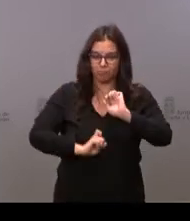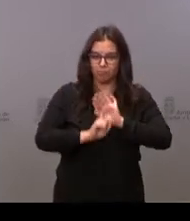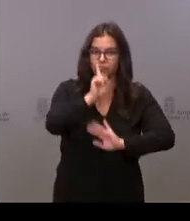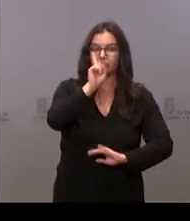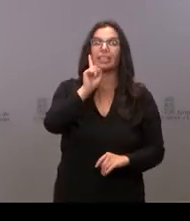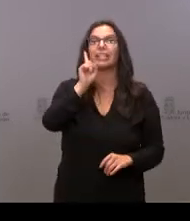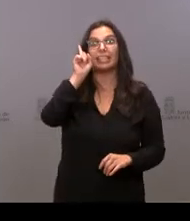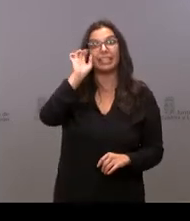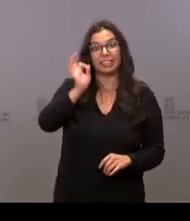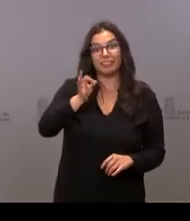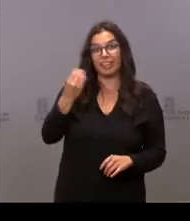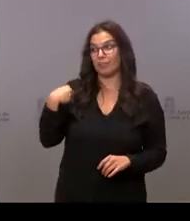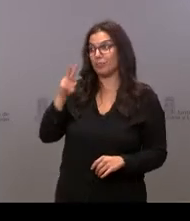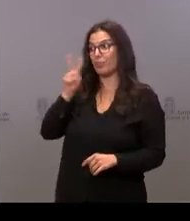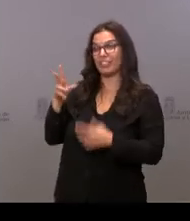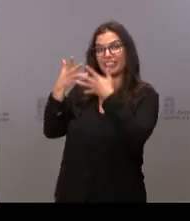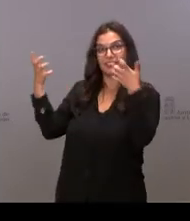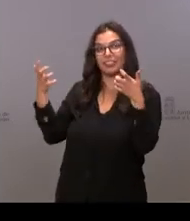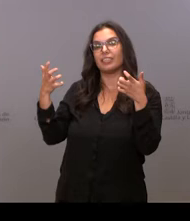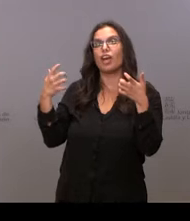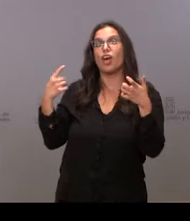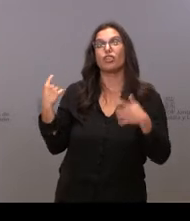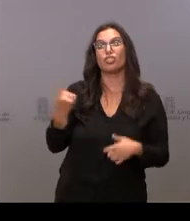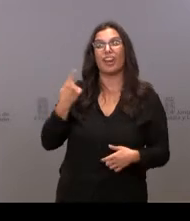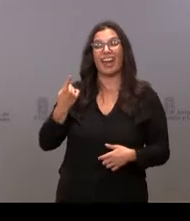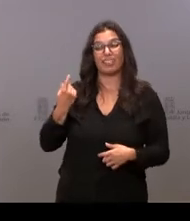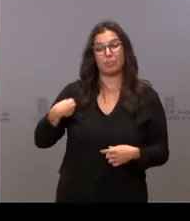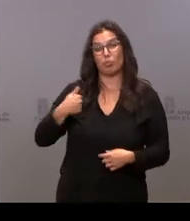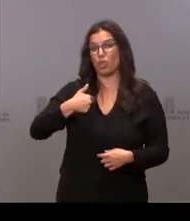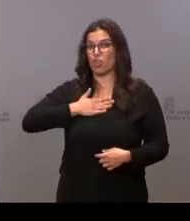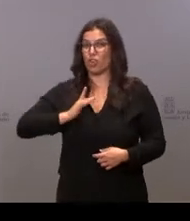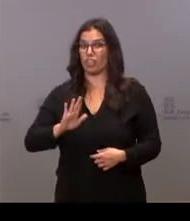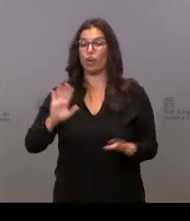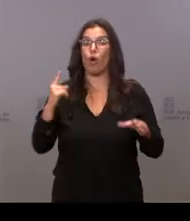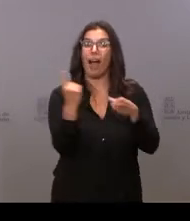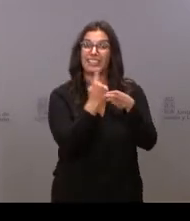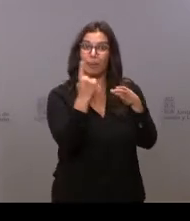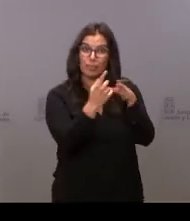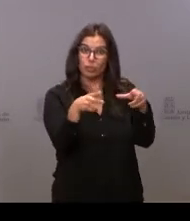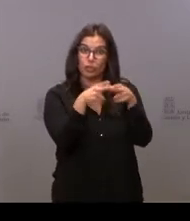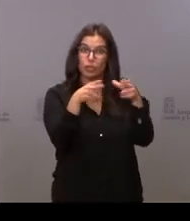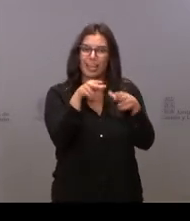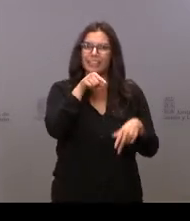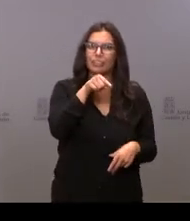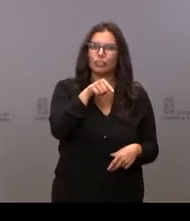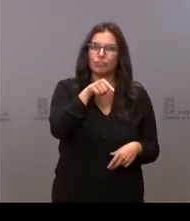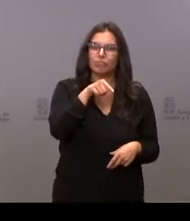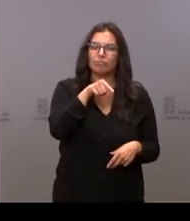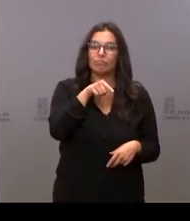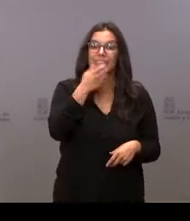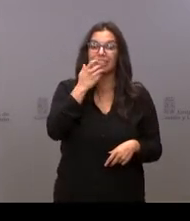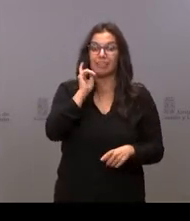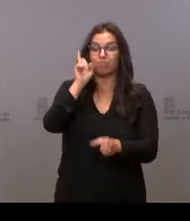verdad que lo que pone aquí la soledad no deseada o el aislamiento social, eso también evita que